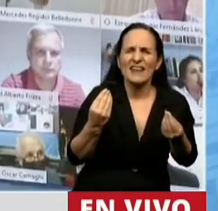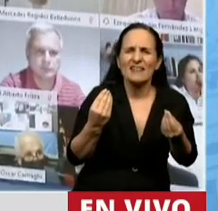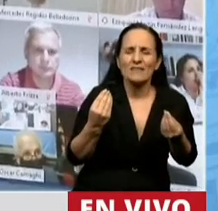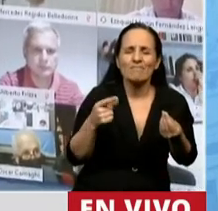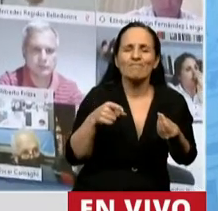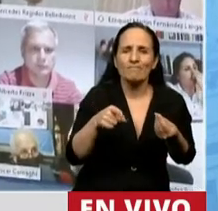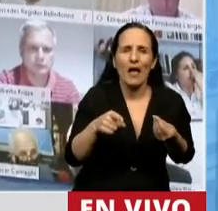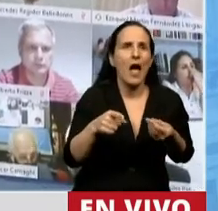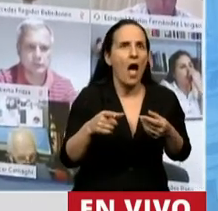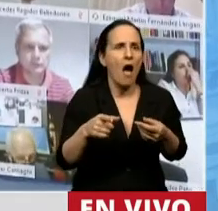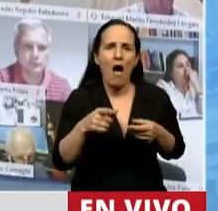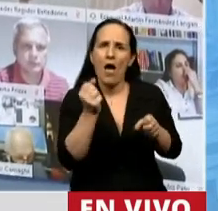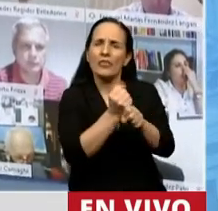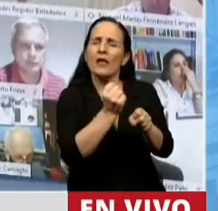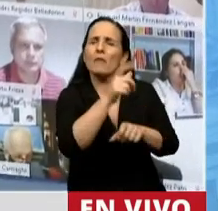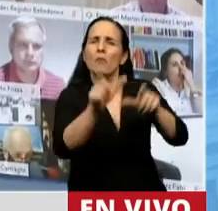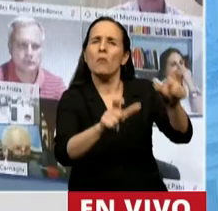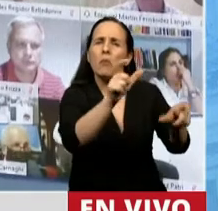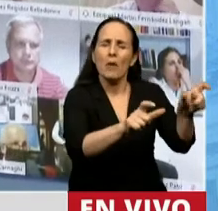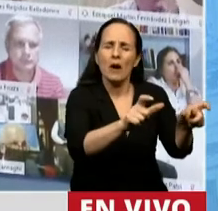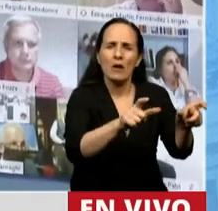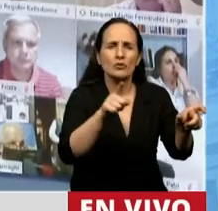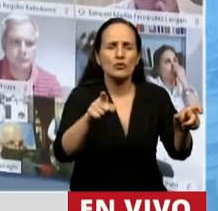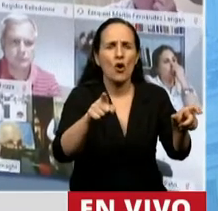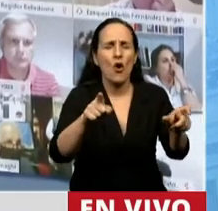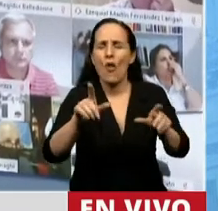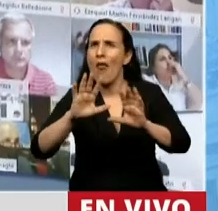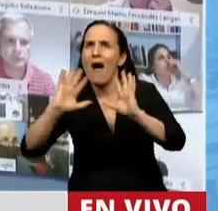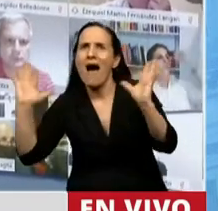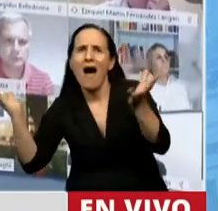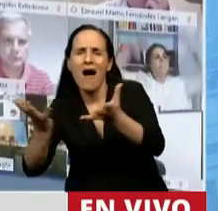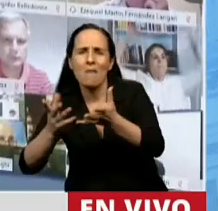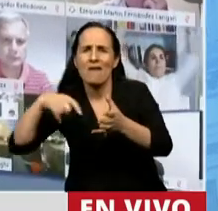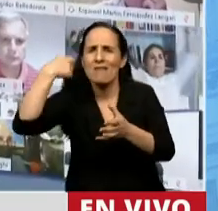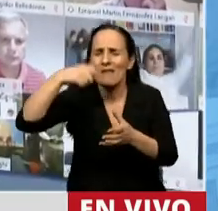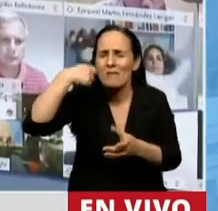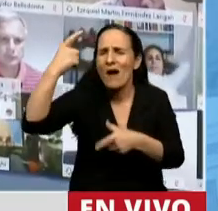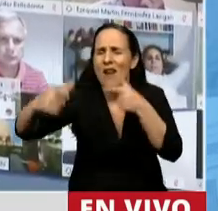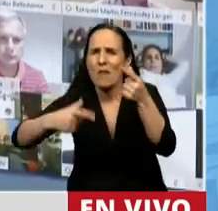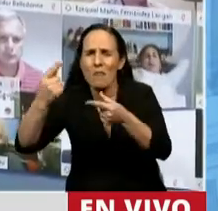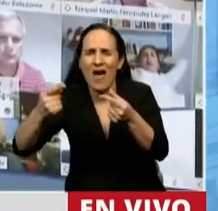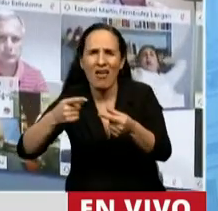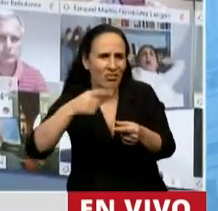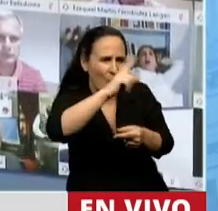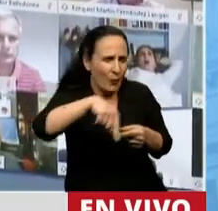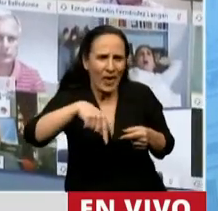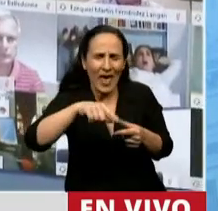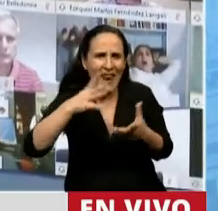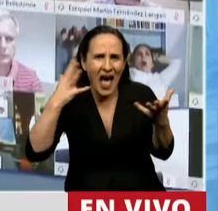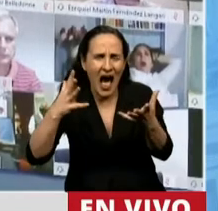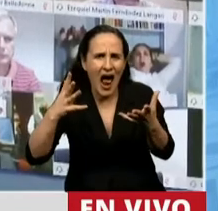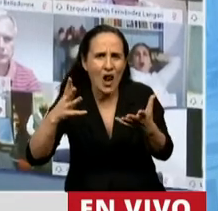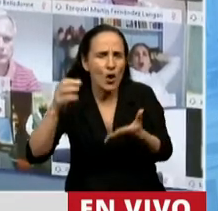las actividades humanas y el impacto en los ecosistemas. Este engranaje, Presidente,